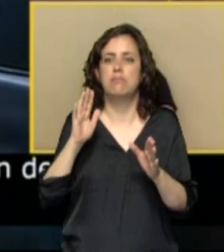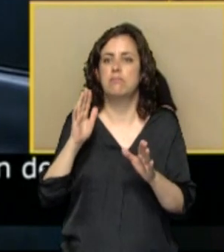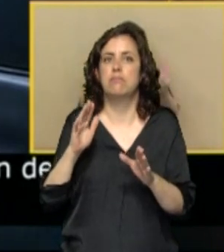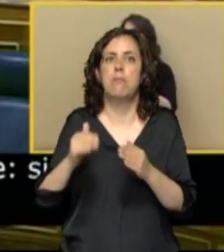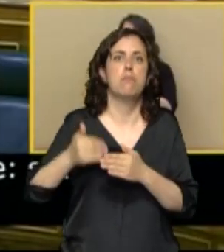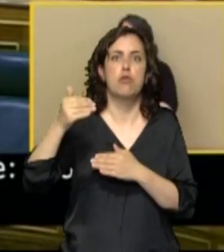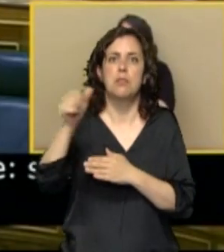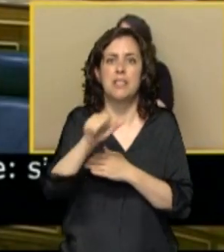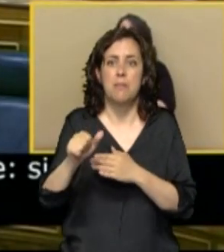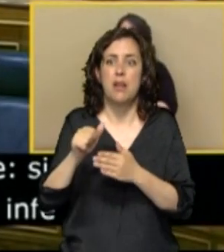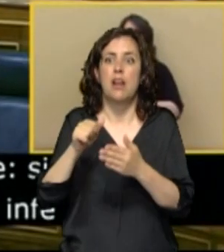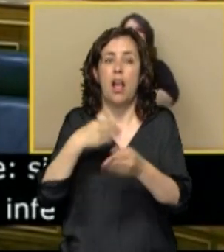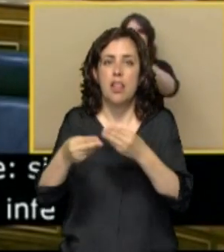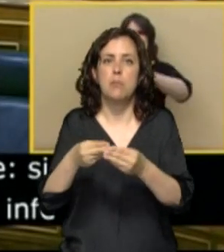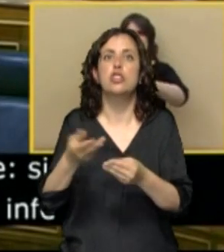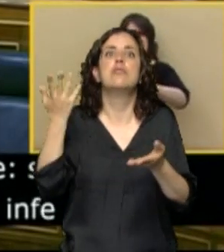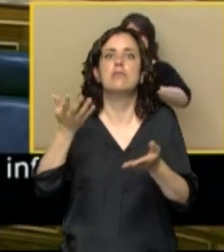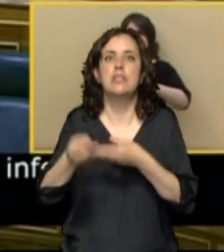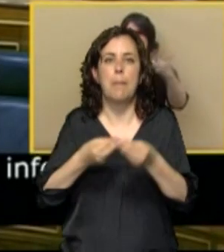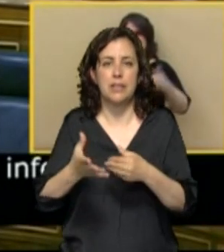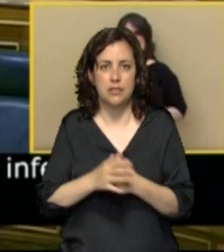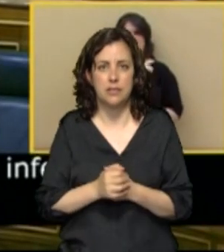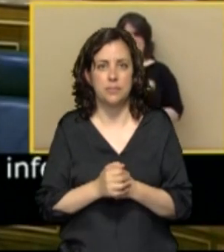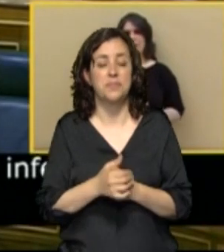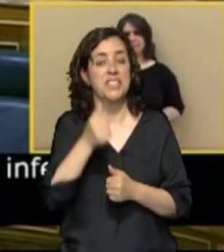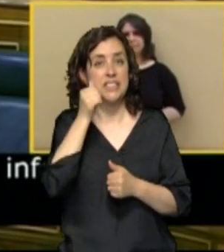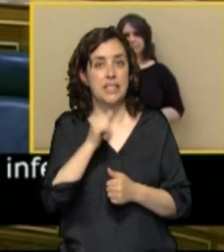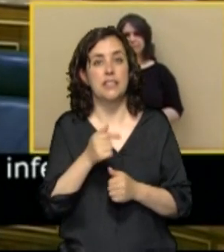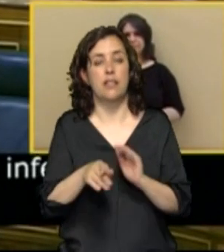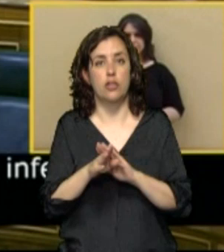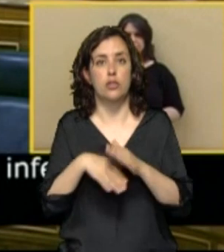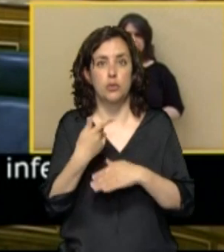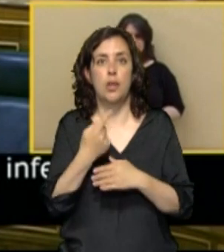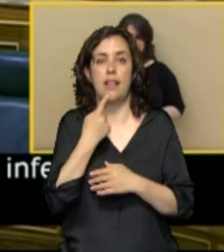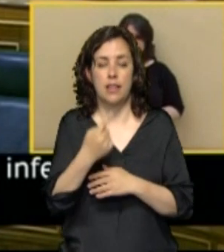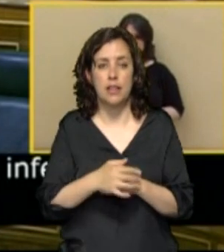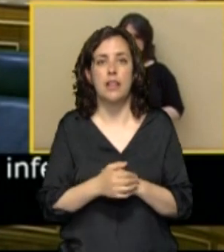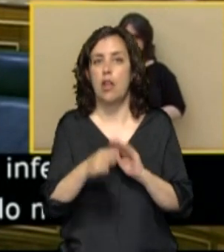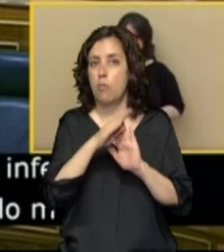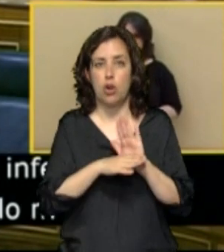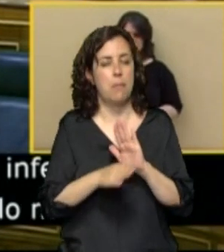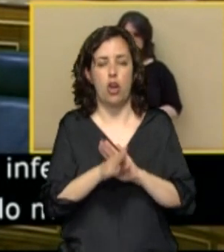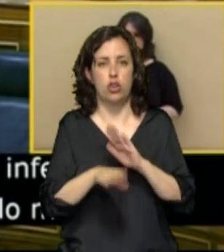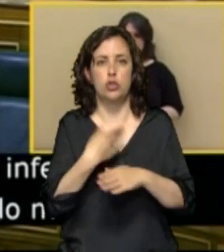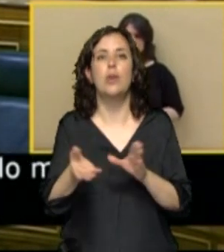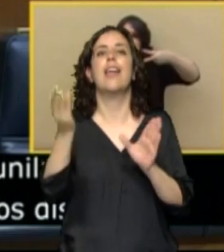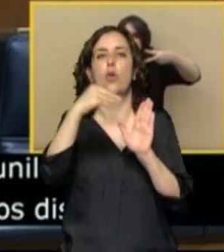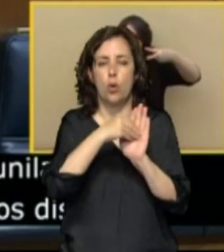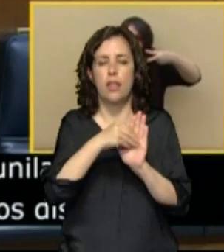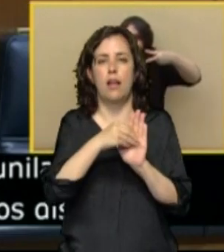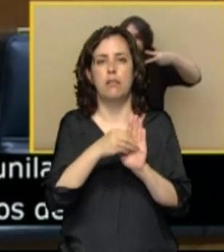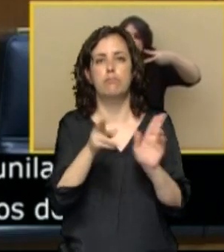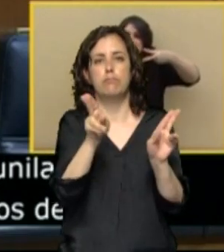semana siguiente? Un debate en el que Pedro Sánchez ha asegurado que su programa de gobierno sigue vigente, incluida la derogación de la reforma laboral.